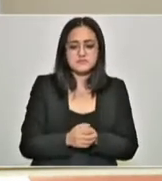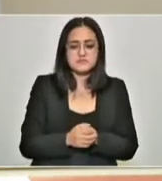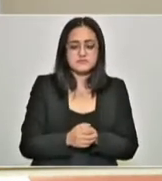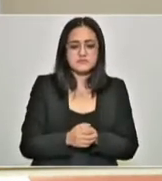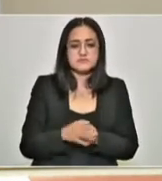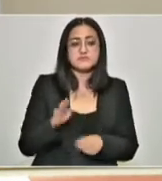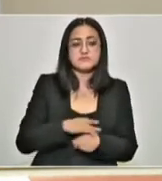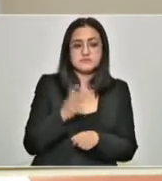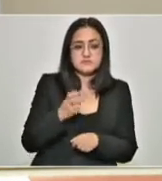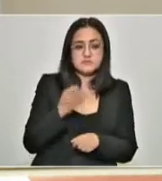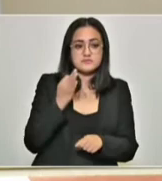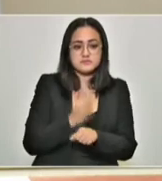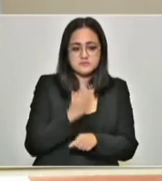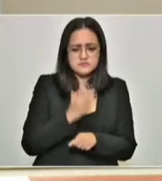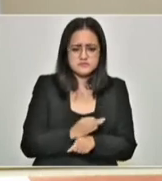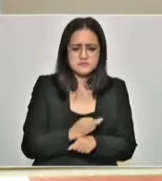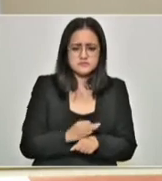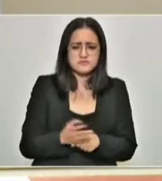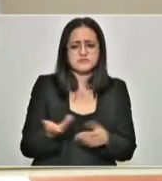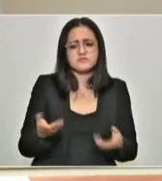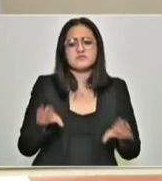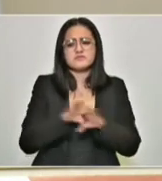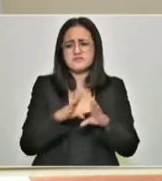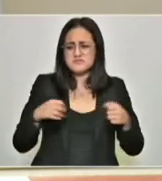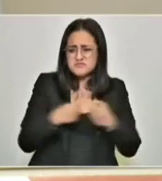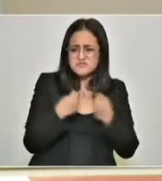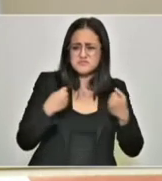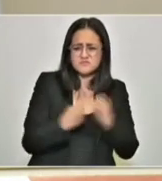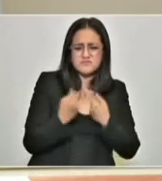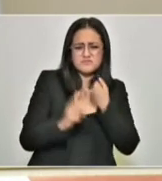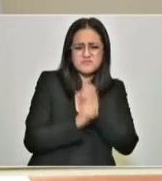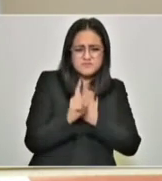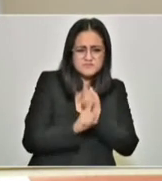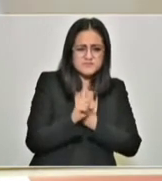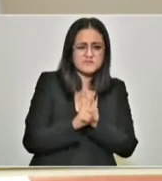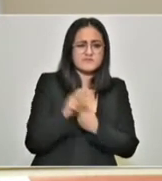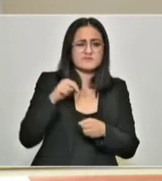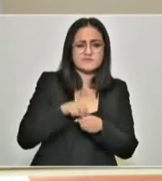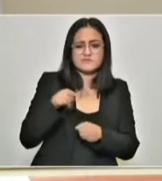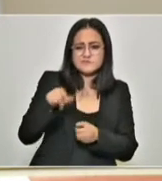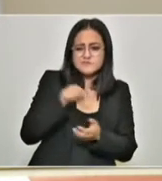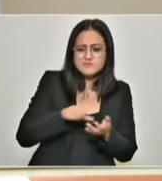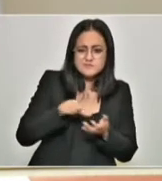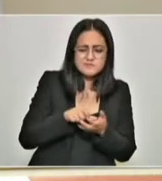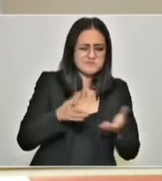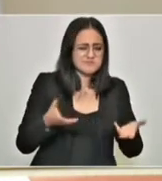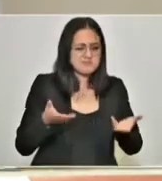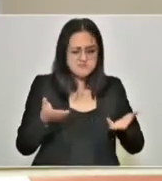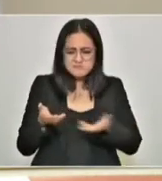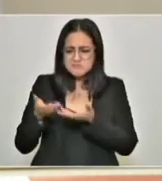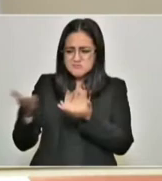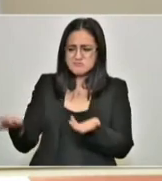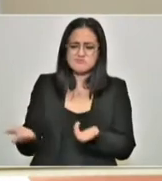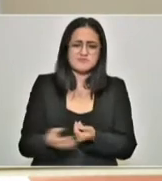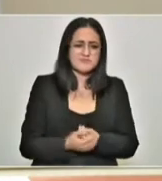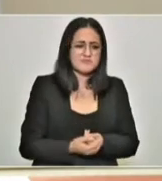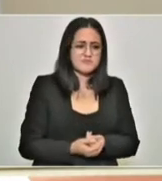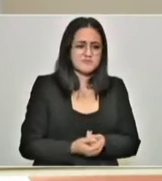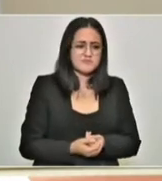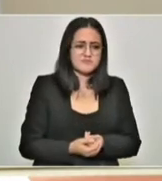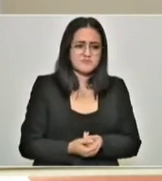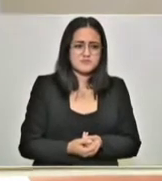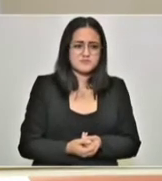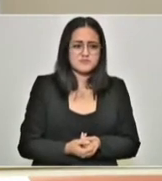de este tipo de confrontaciones en los centros urbanos más